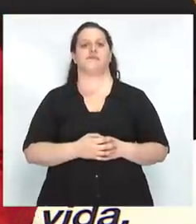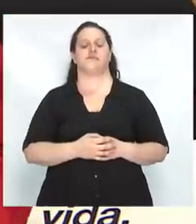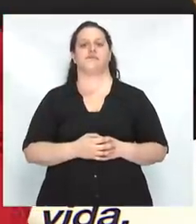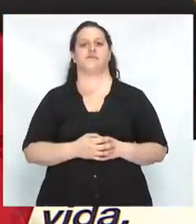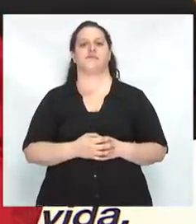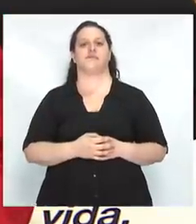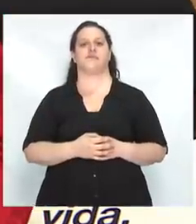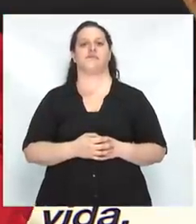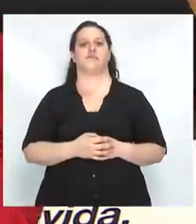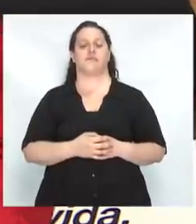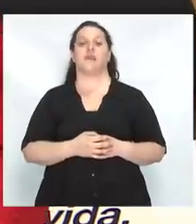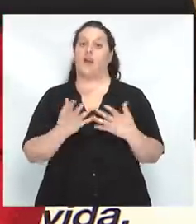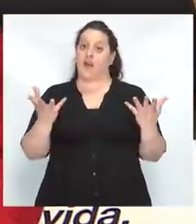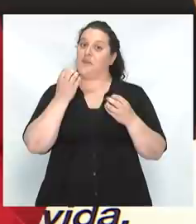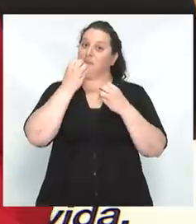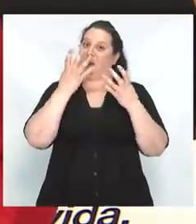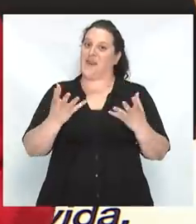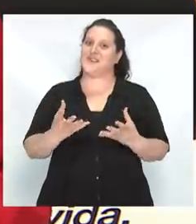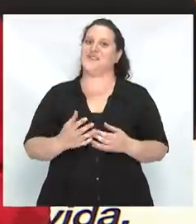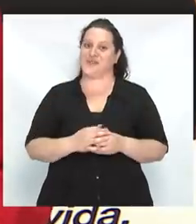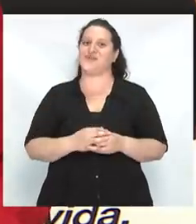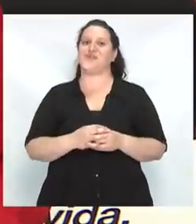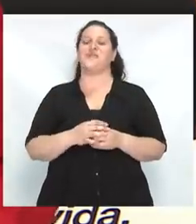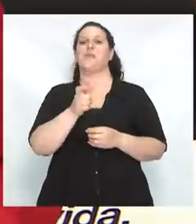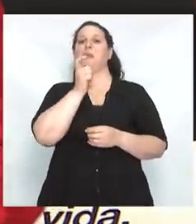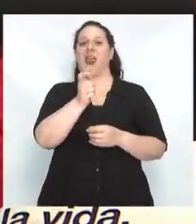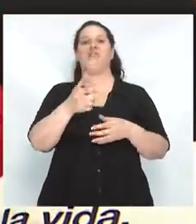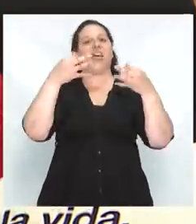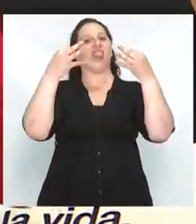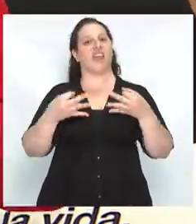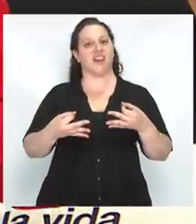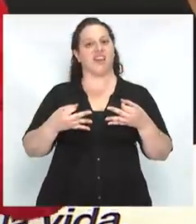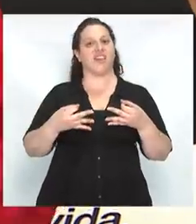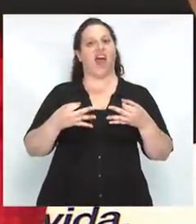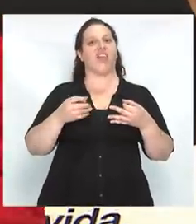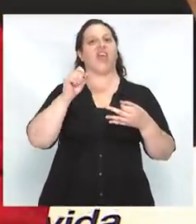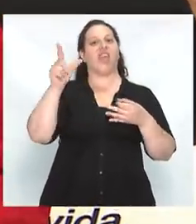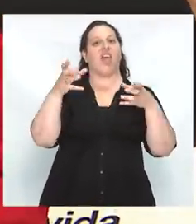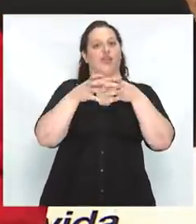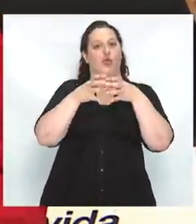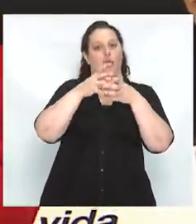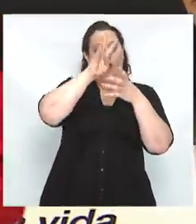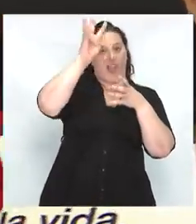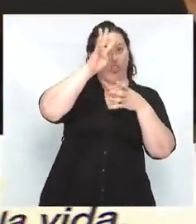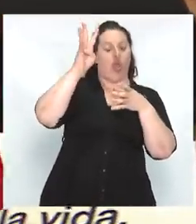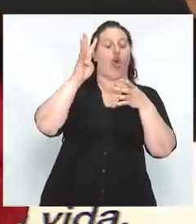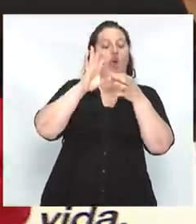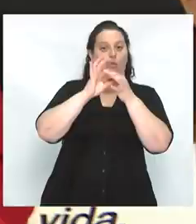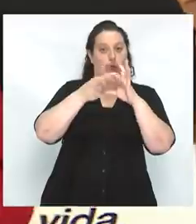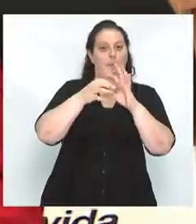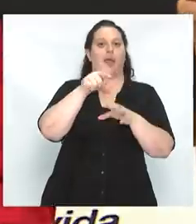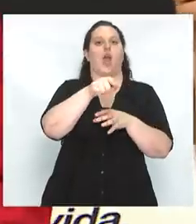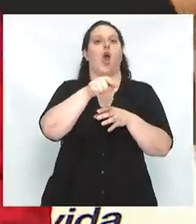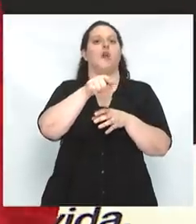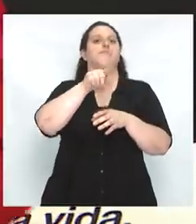Fijaos qué maravillas del lenguaje. La palabra dignidad en el lenguaje indoeuropeo del cual viene el español tiene la misma